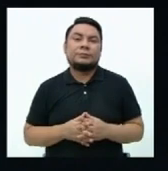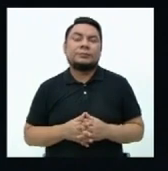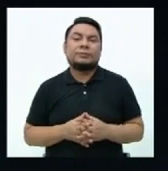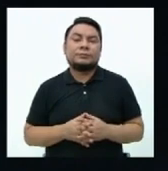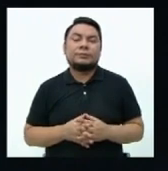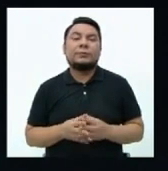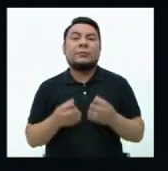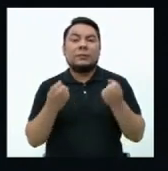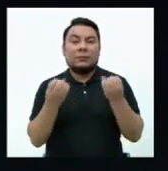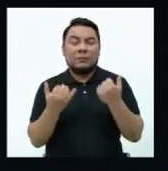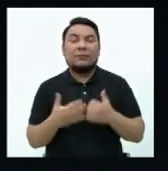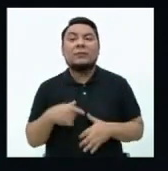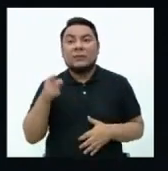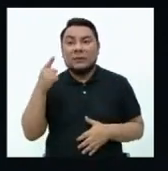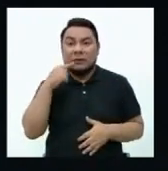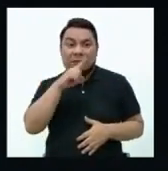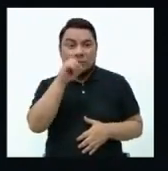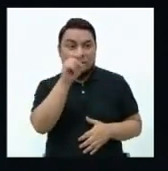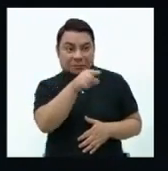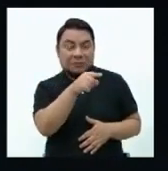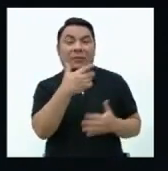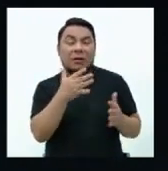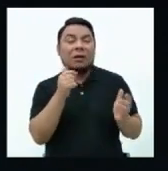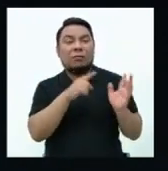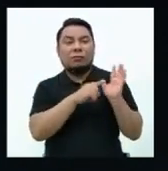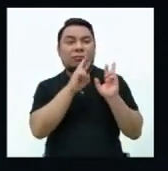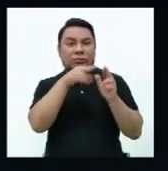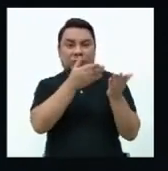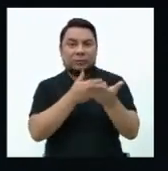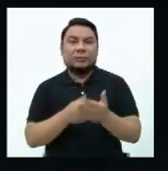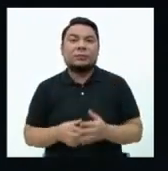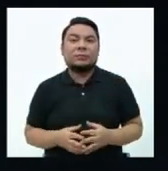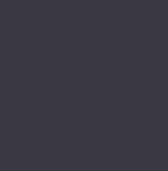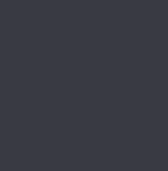Muy bien, escuchamos la réplica. Ahora les presentamos la dúplica.